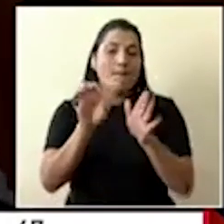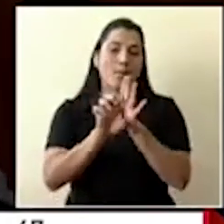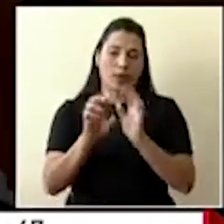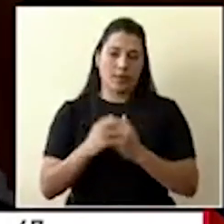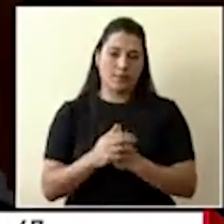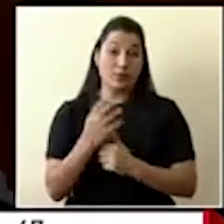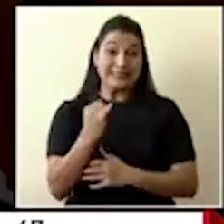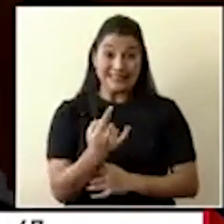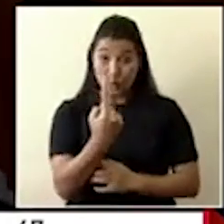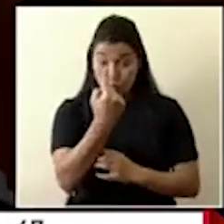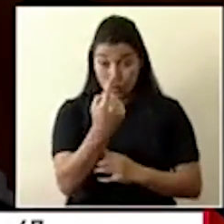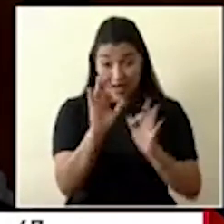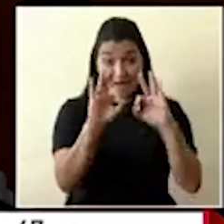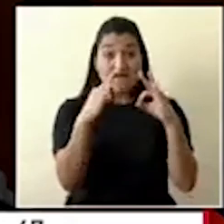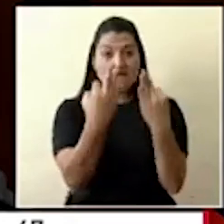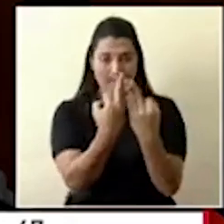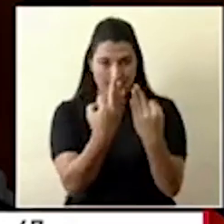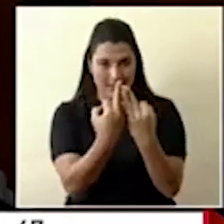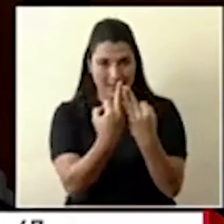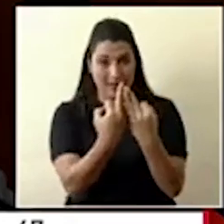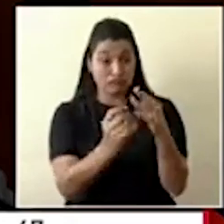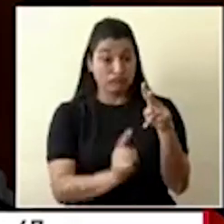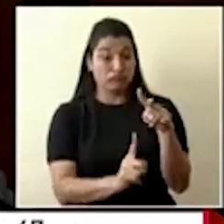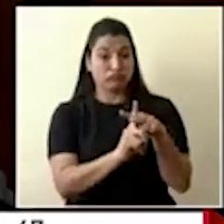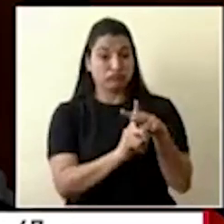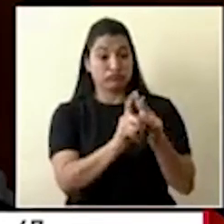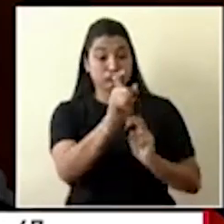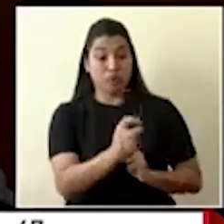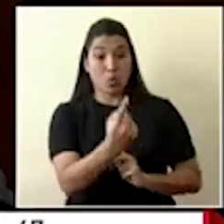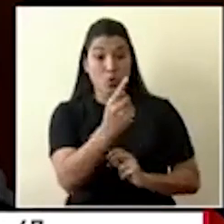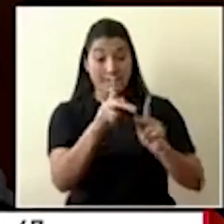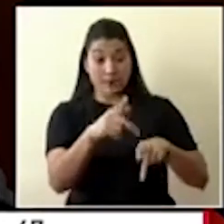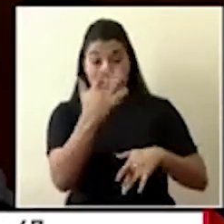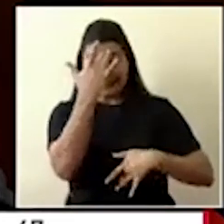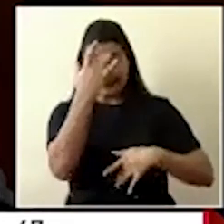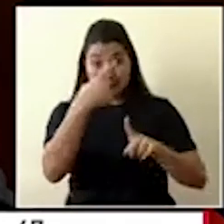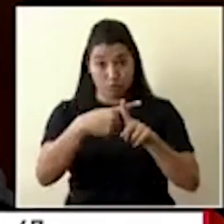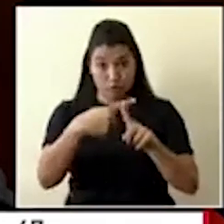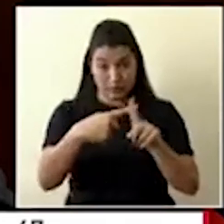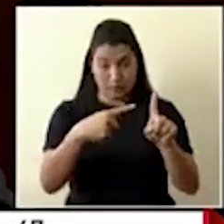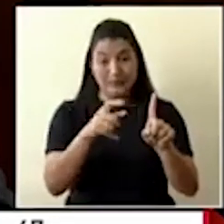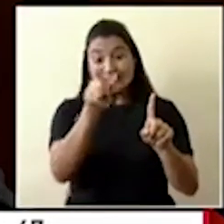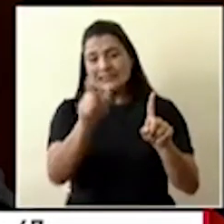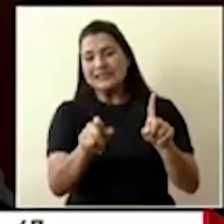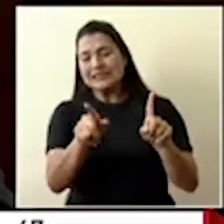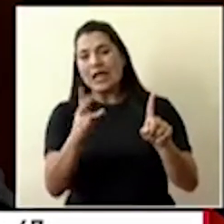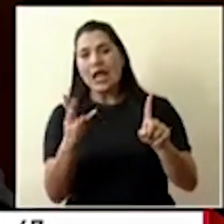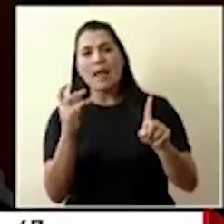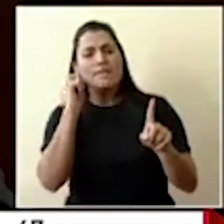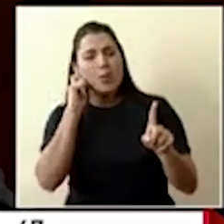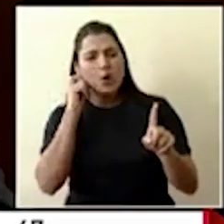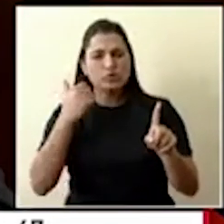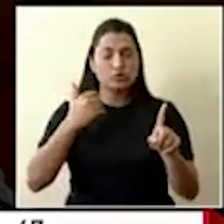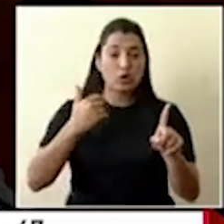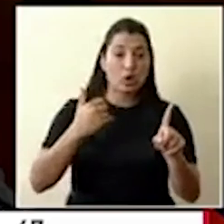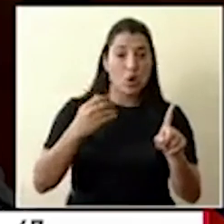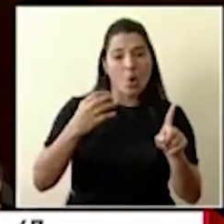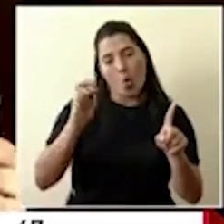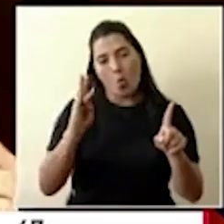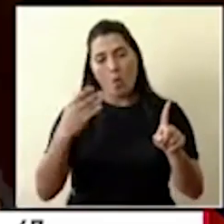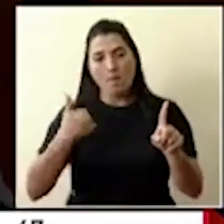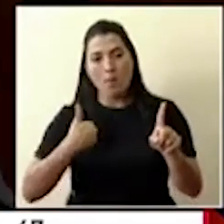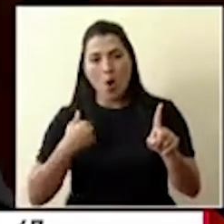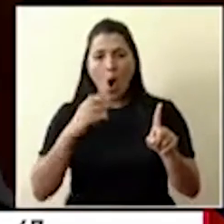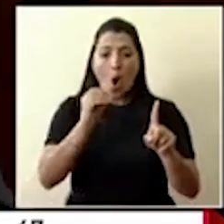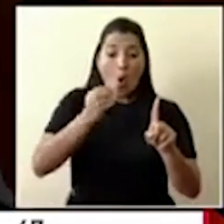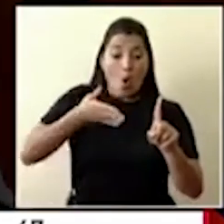de laboratorio como COVID-19 positivo, si su, por ejemplo, esposo, esposa, sus hijos se enferman y tienen el